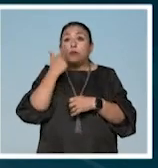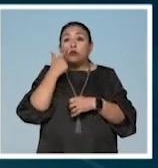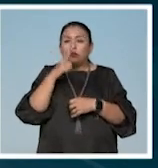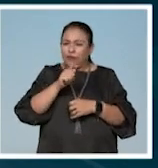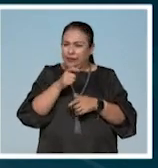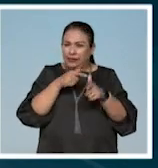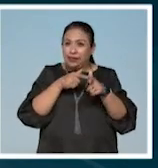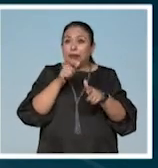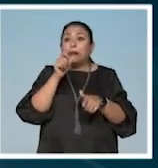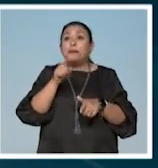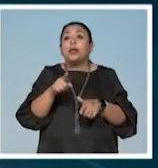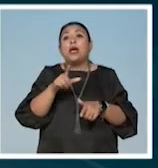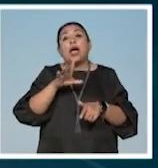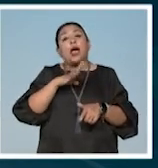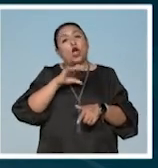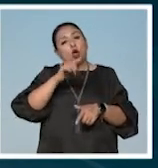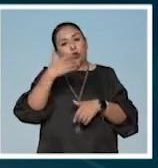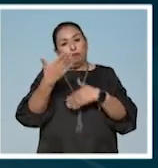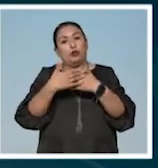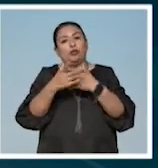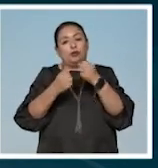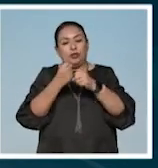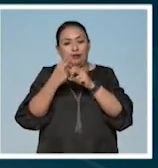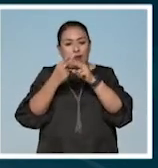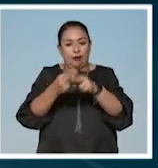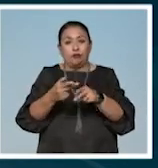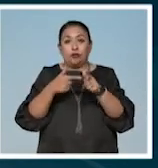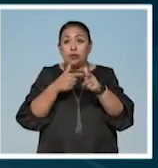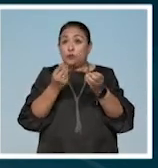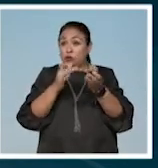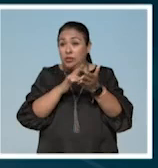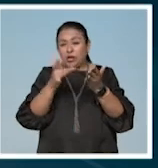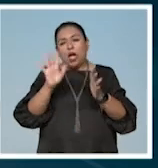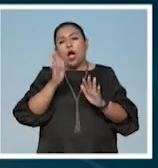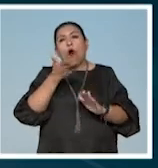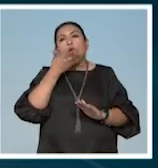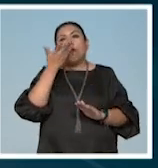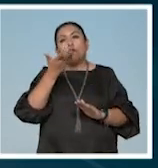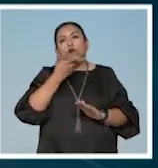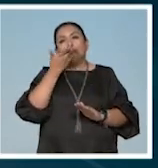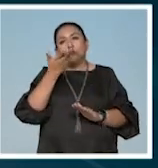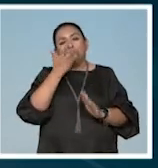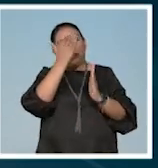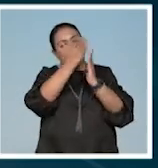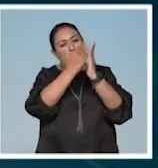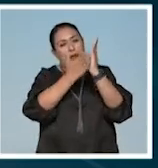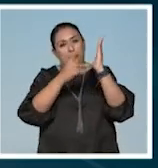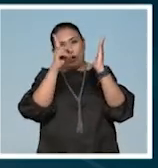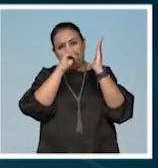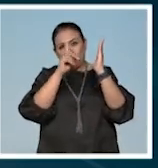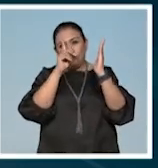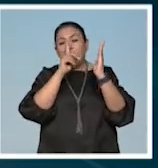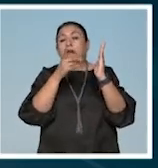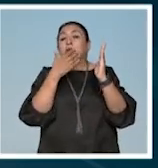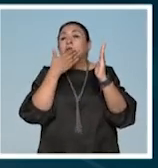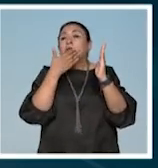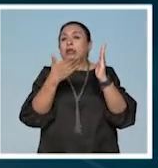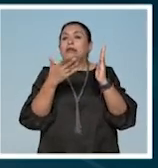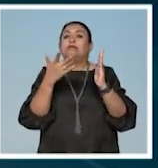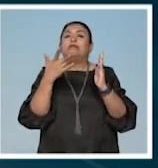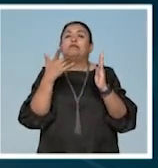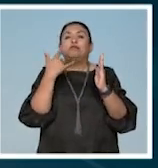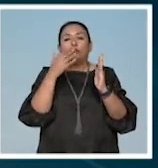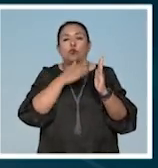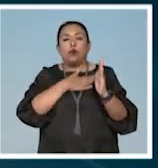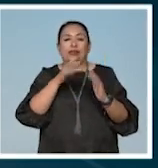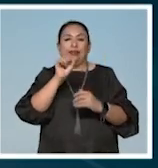sintonía y por qué no vamos por otros 30 muchas gracias y los vamos a dejar como es costumbre con la cartelera buenas recomendaciones disfrútenla